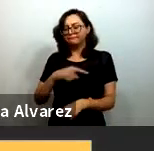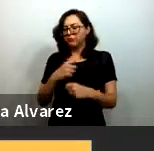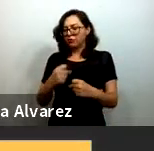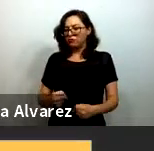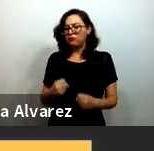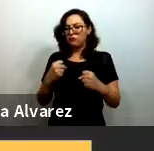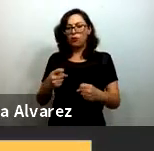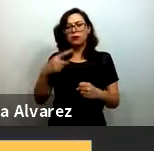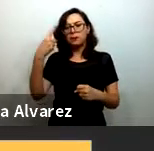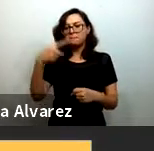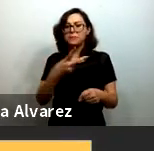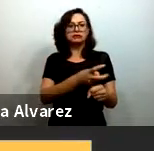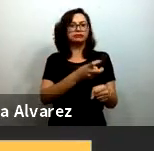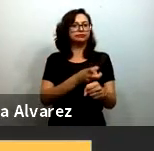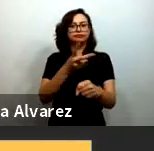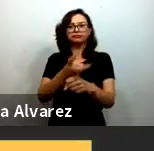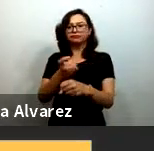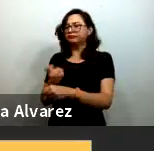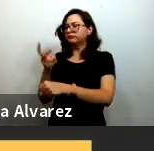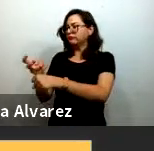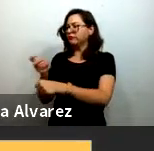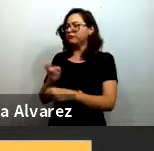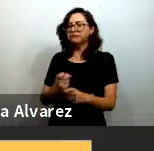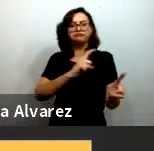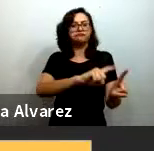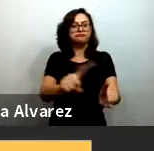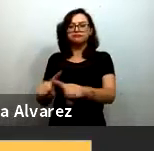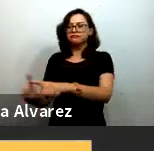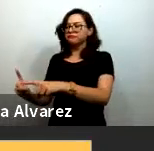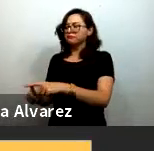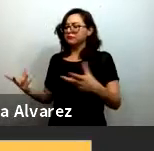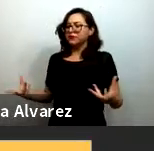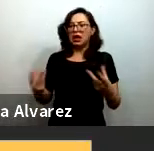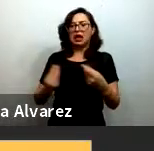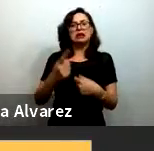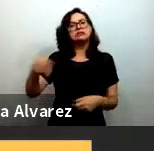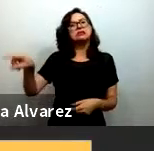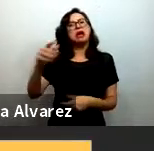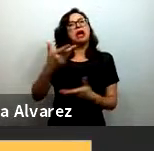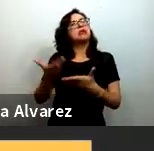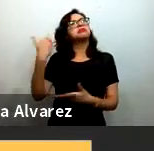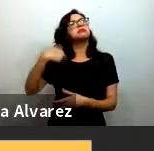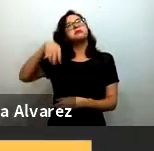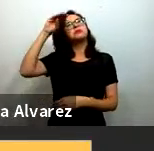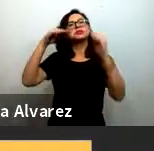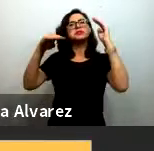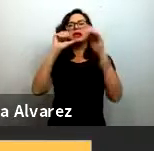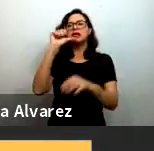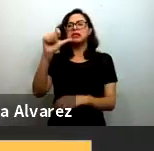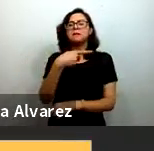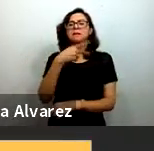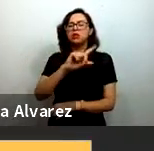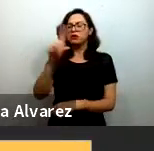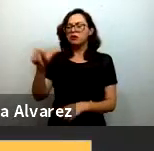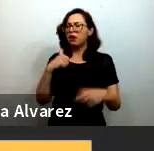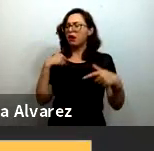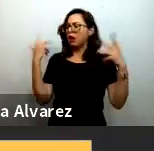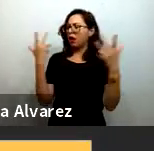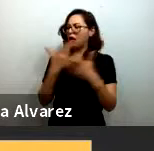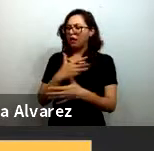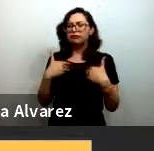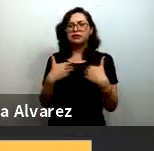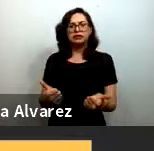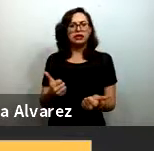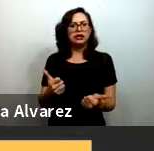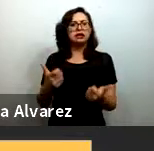convocar actores que normalmente no tenían en su agenda la primera infancia pero que entienden que el cumplimiento de sus propósitos superiores